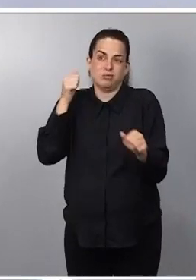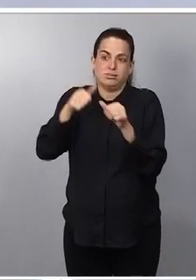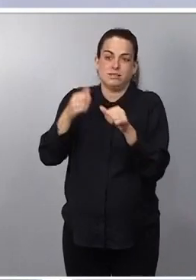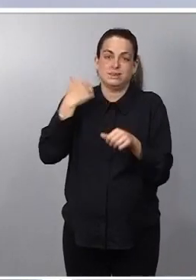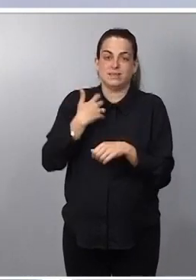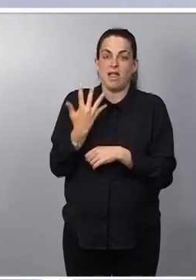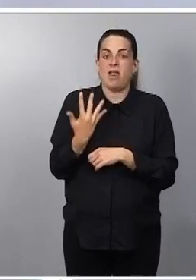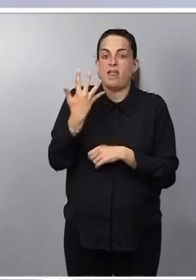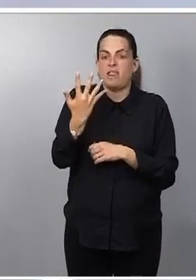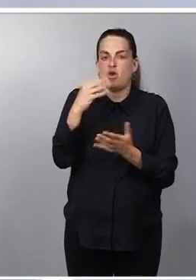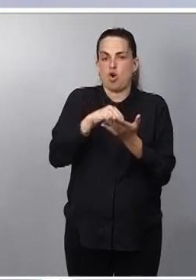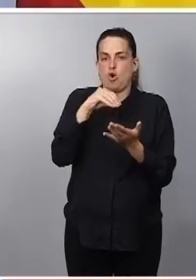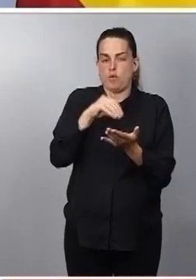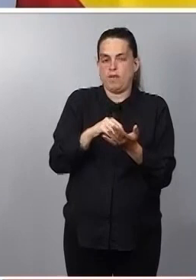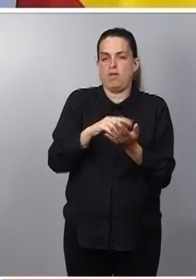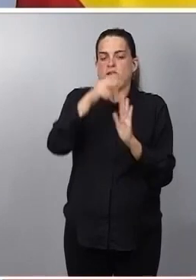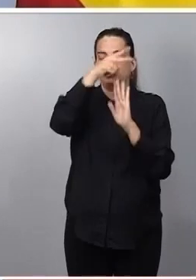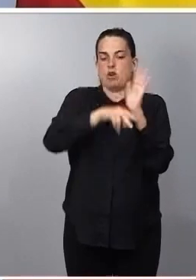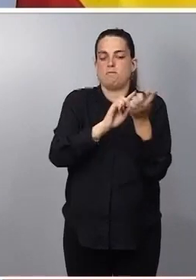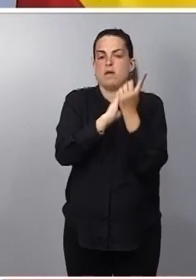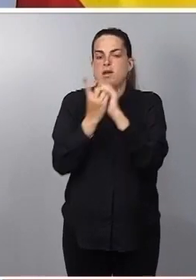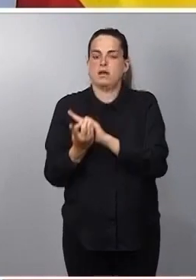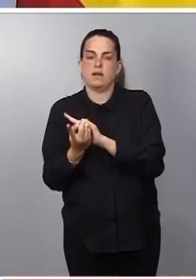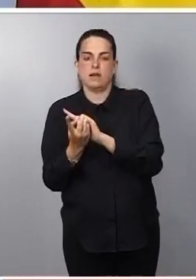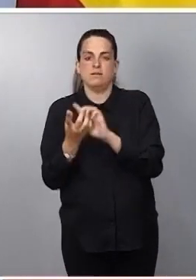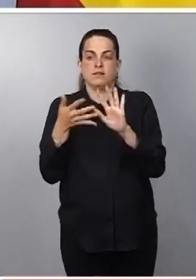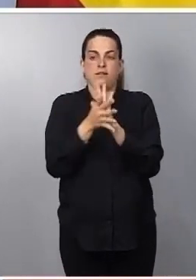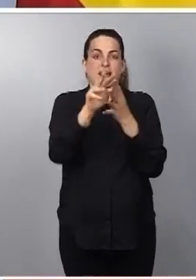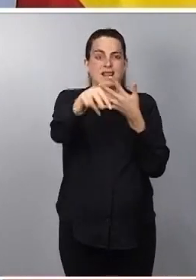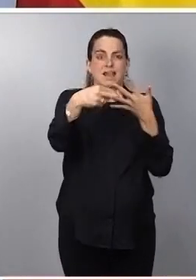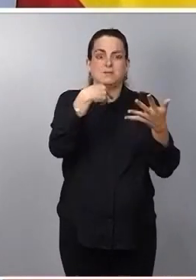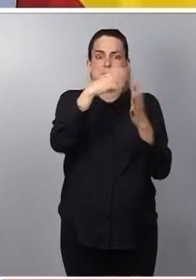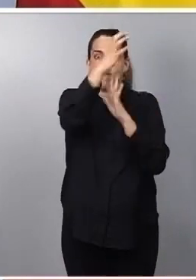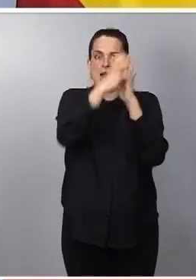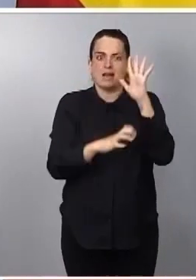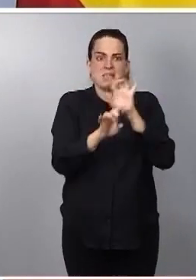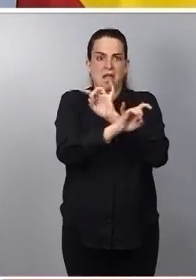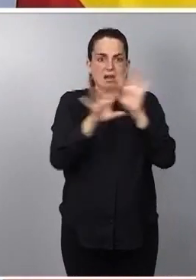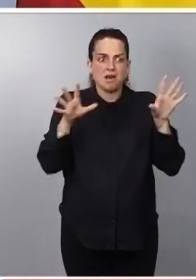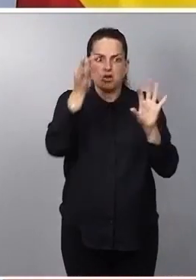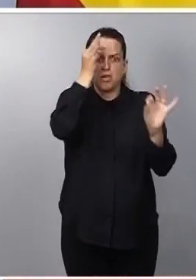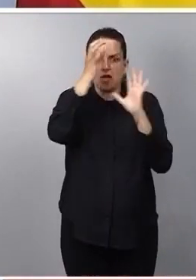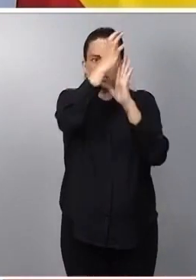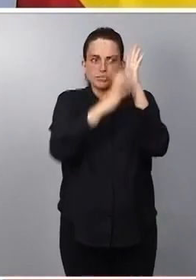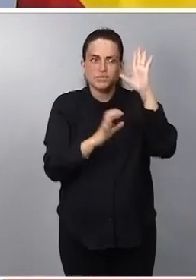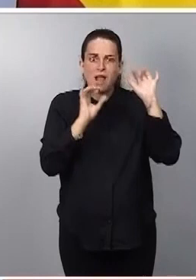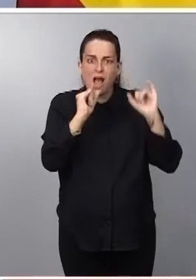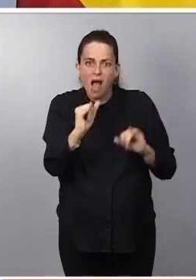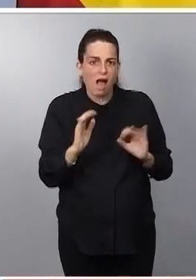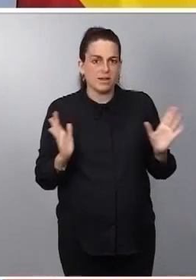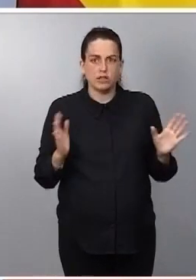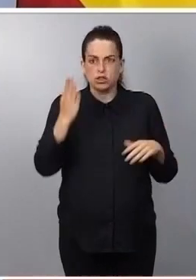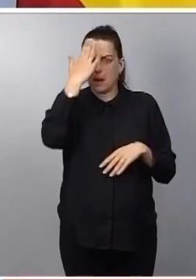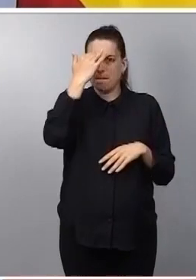cambios normativos que estén acompañados de mayor transparencia, de mayor información y de mayores datos. Las MAIN, las